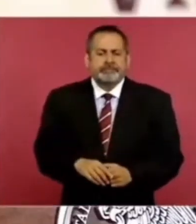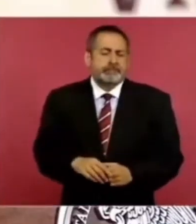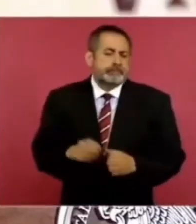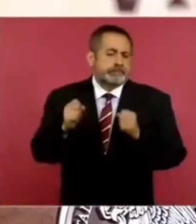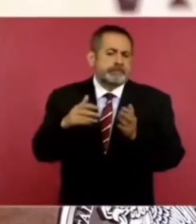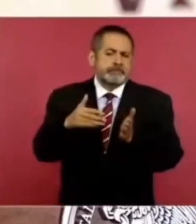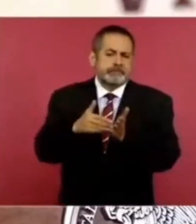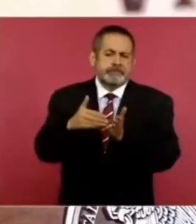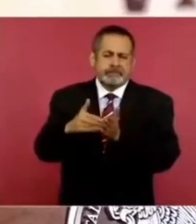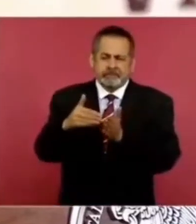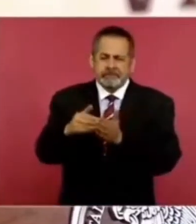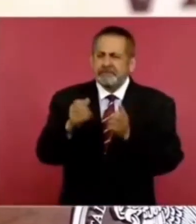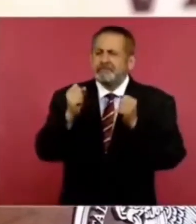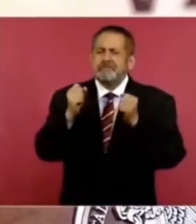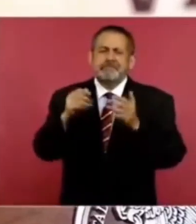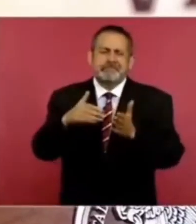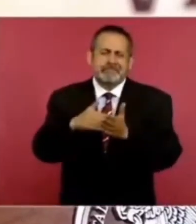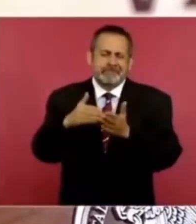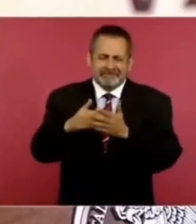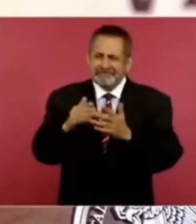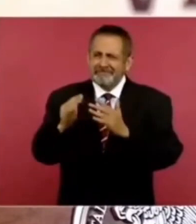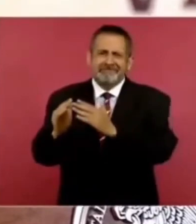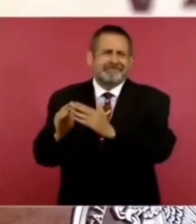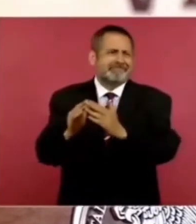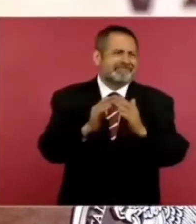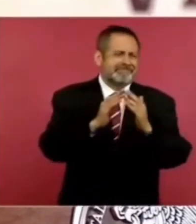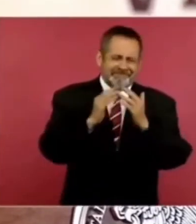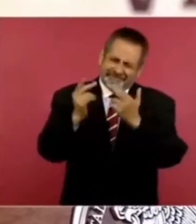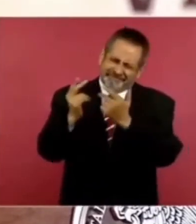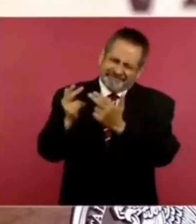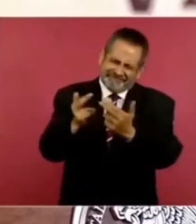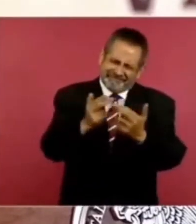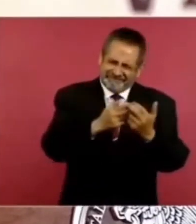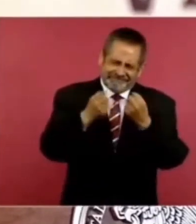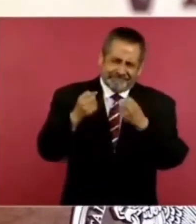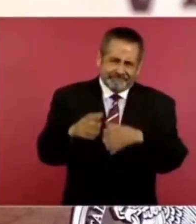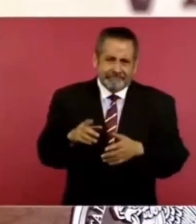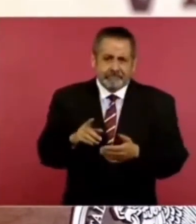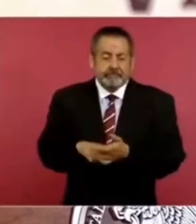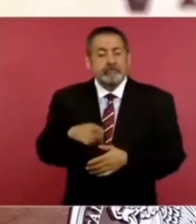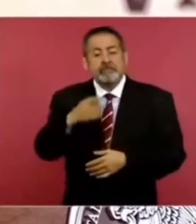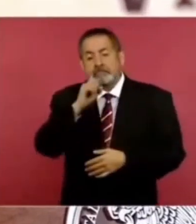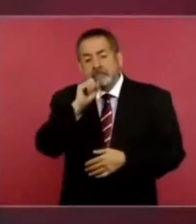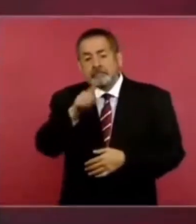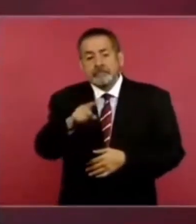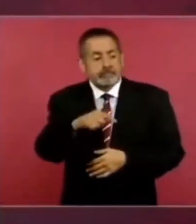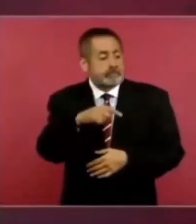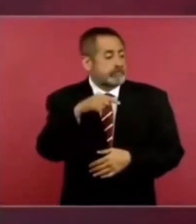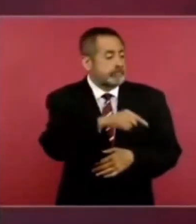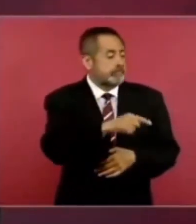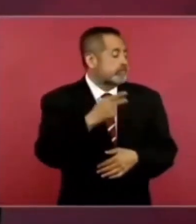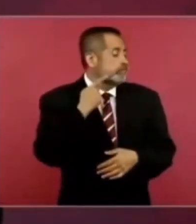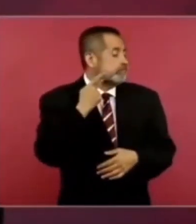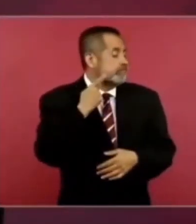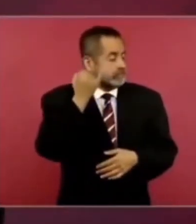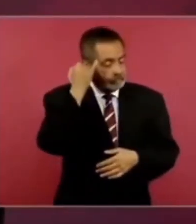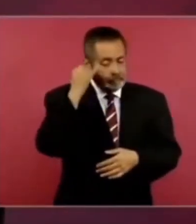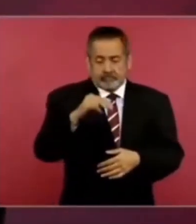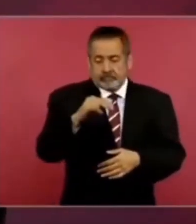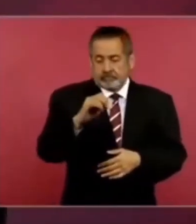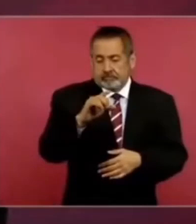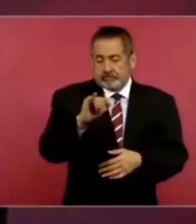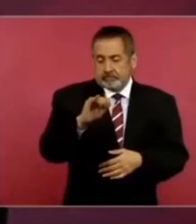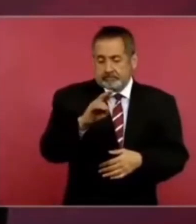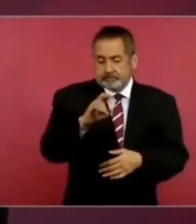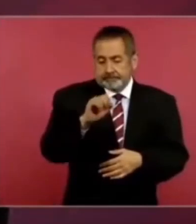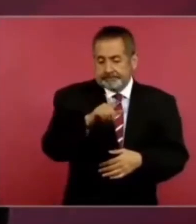millones de damnificados por la política neoliberal, por la